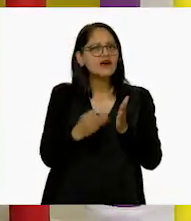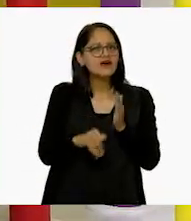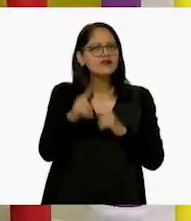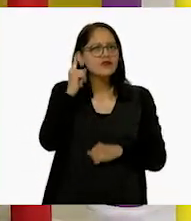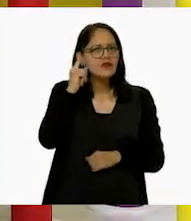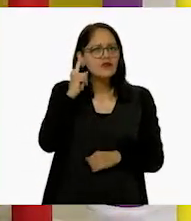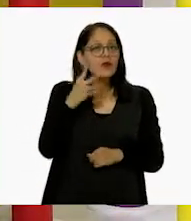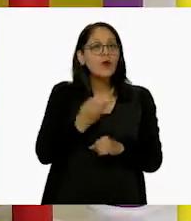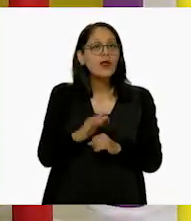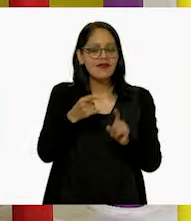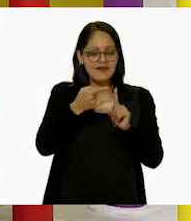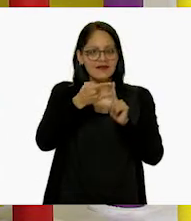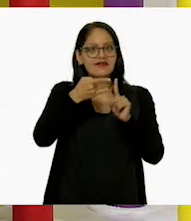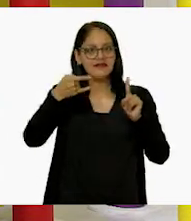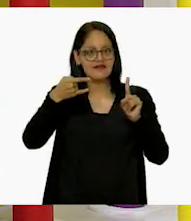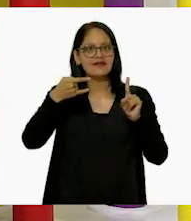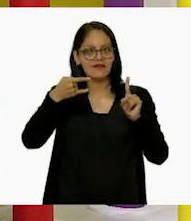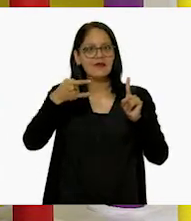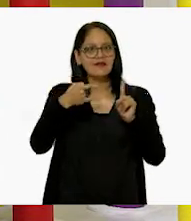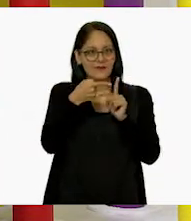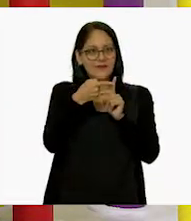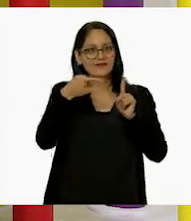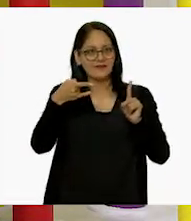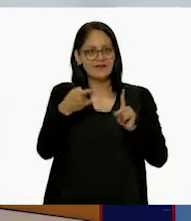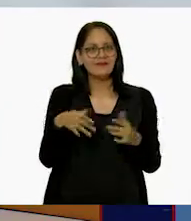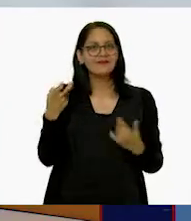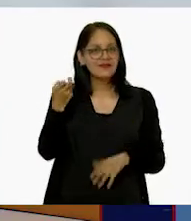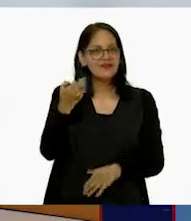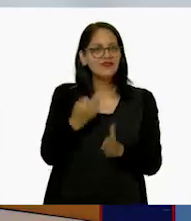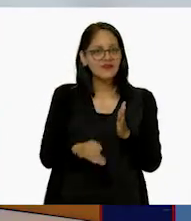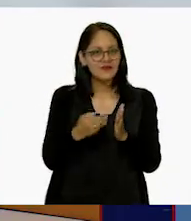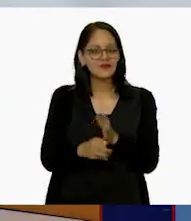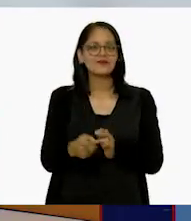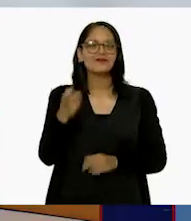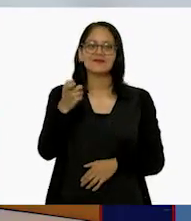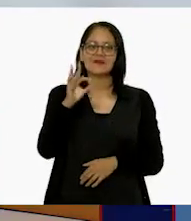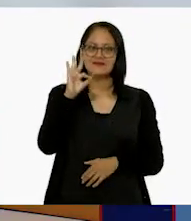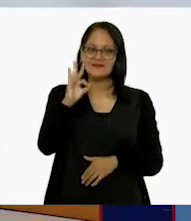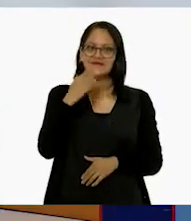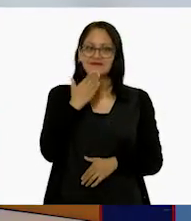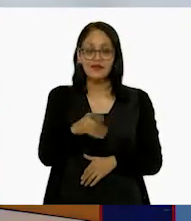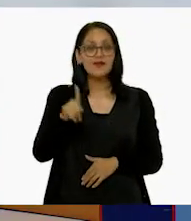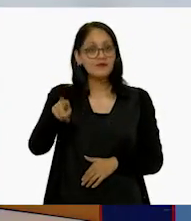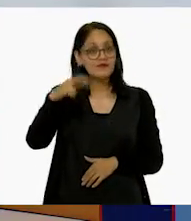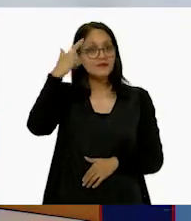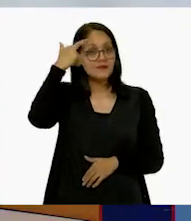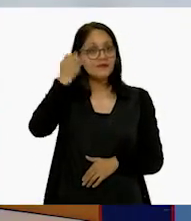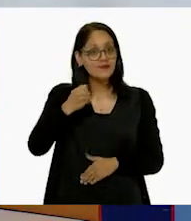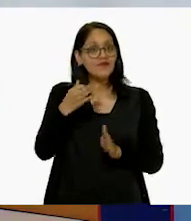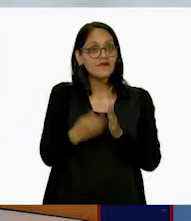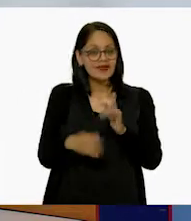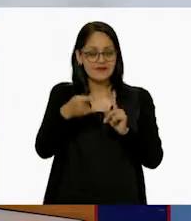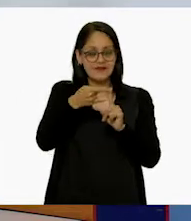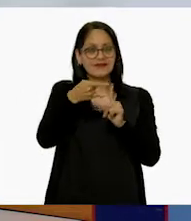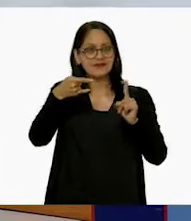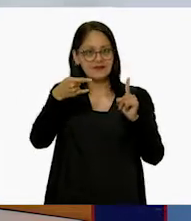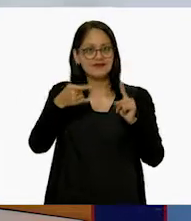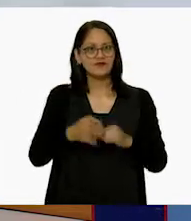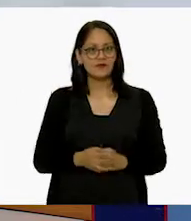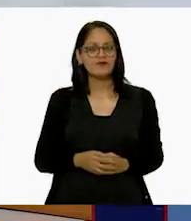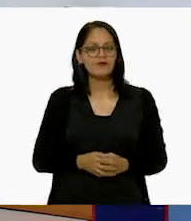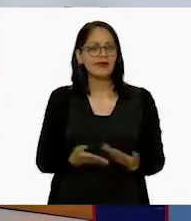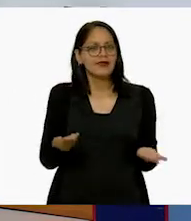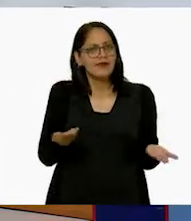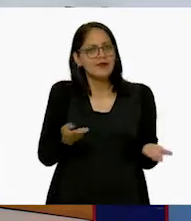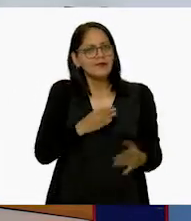el rectángulo. Ese faltó. Yo me acordé. Muy bien, Pepe, el rectángulo. Tienes razón, faltó el rectángulo. Y